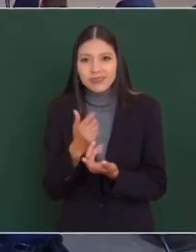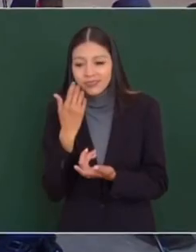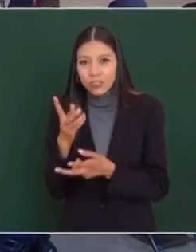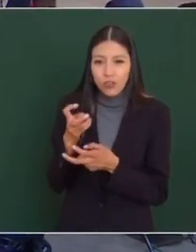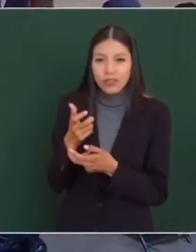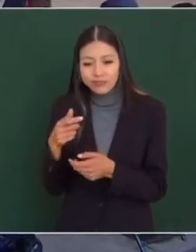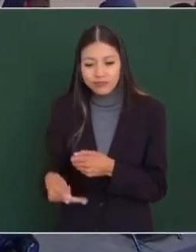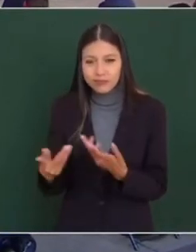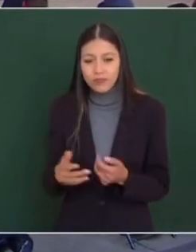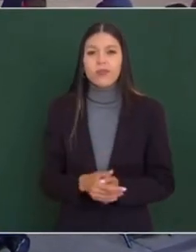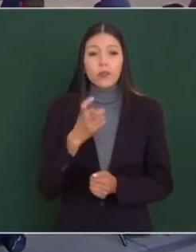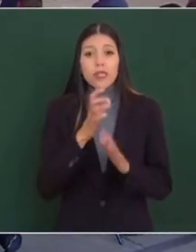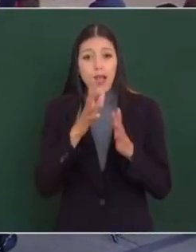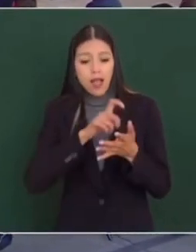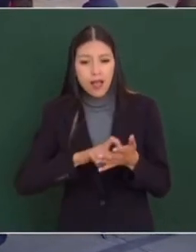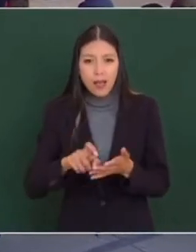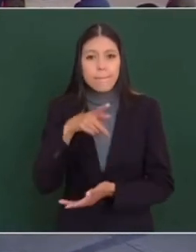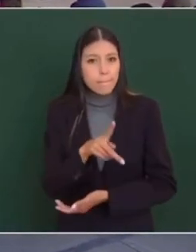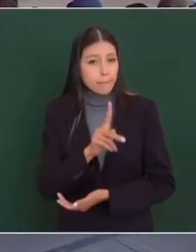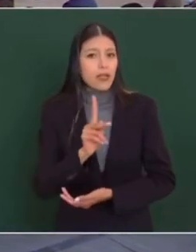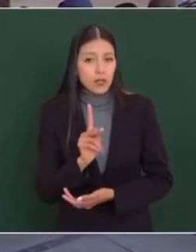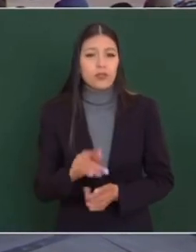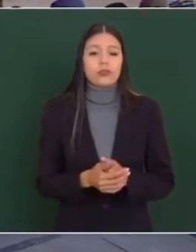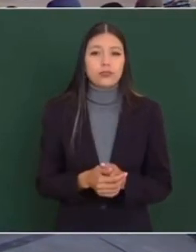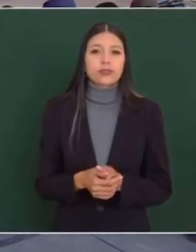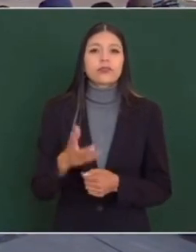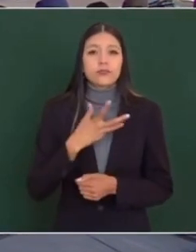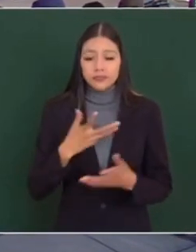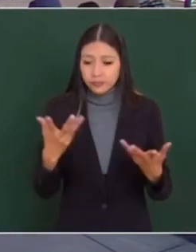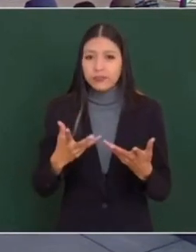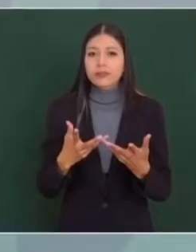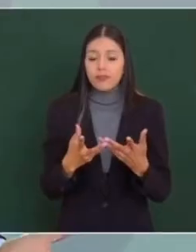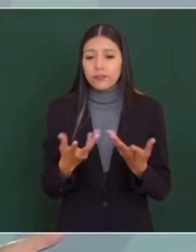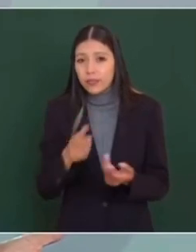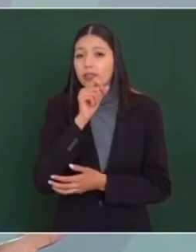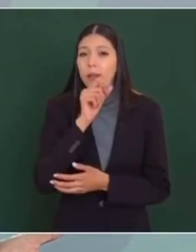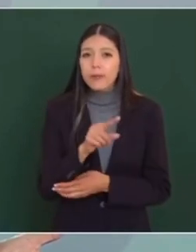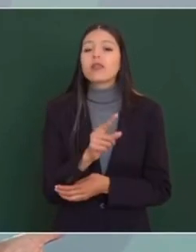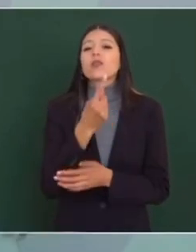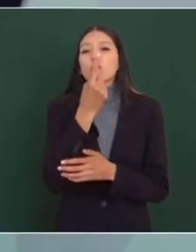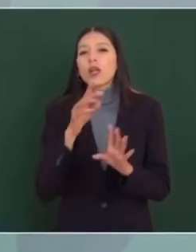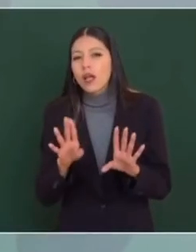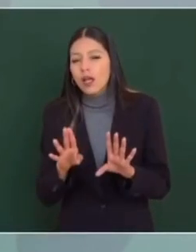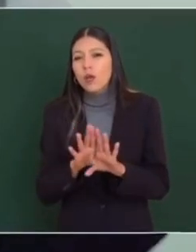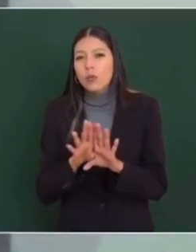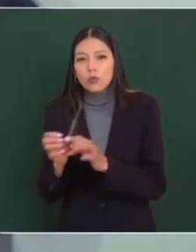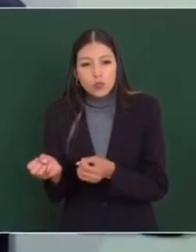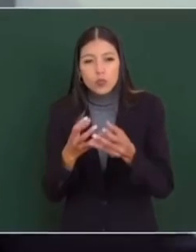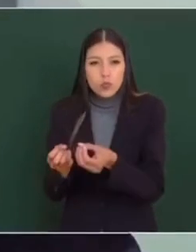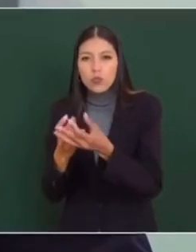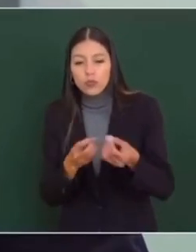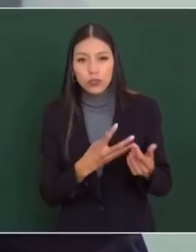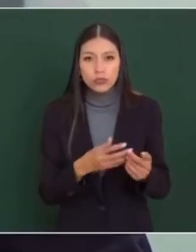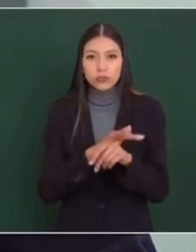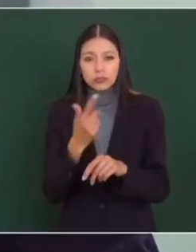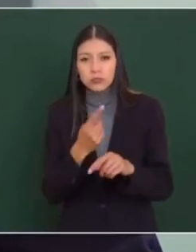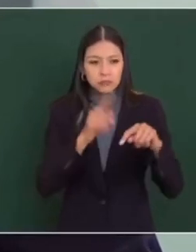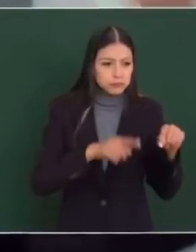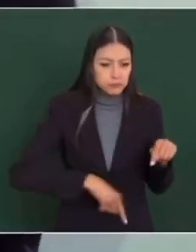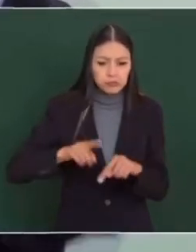Entonces ya compramos, pero tenemos que crear también la distribuidora, porque desmantelaron todo.